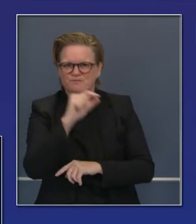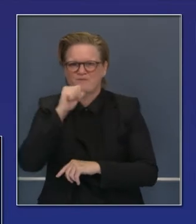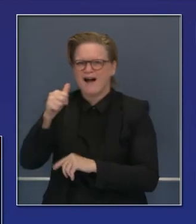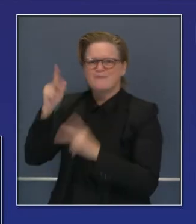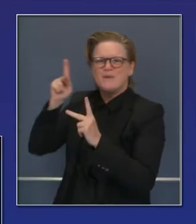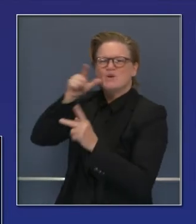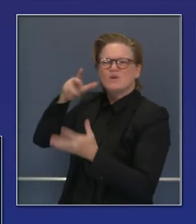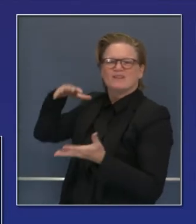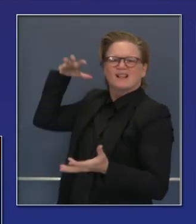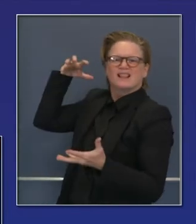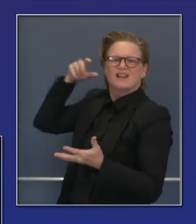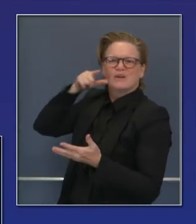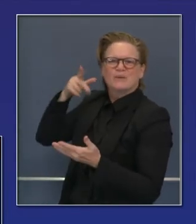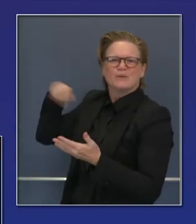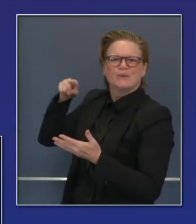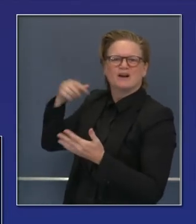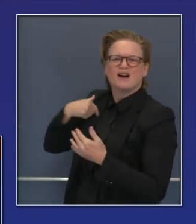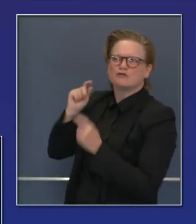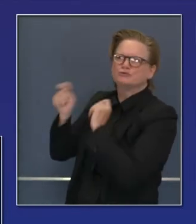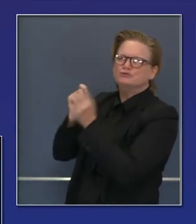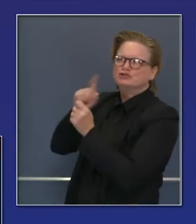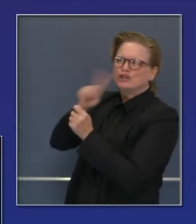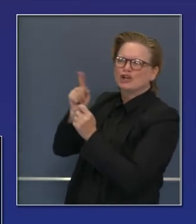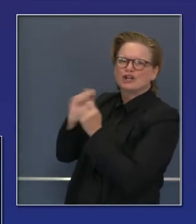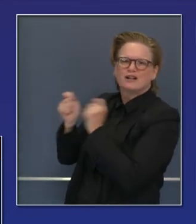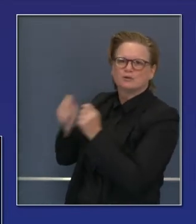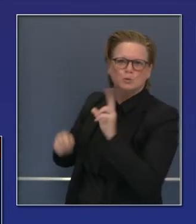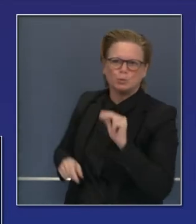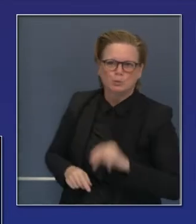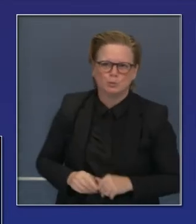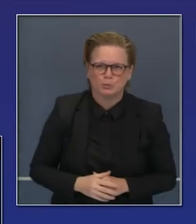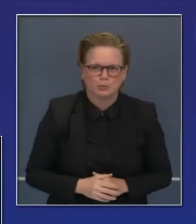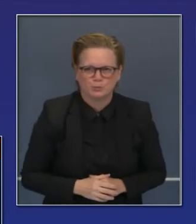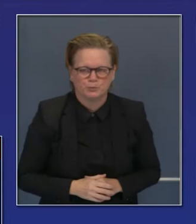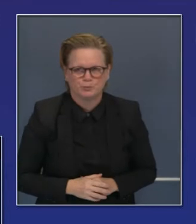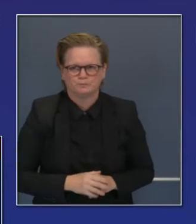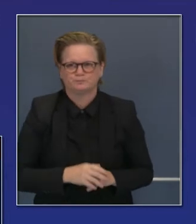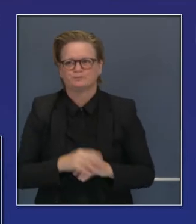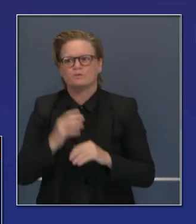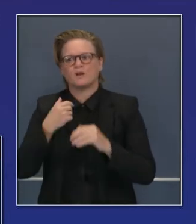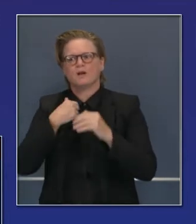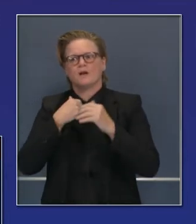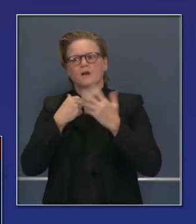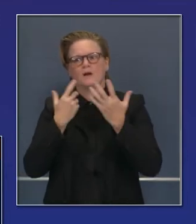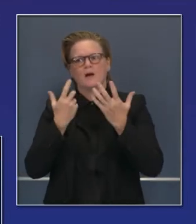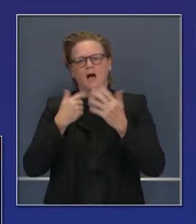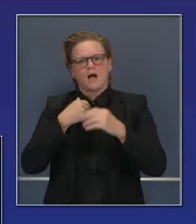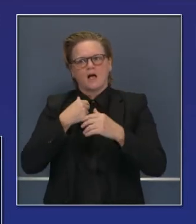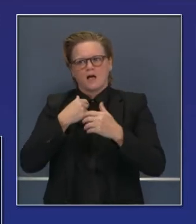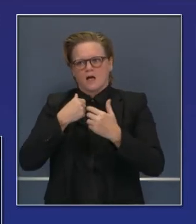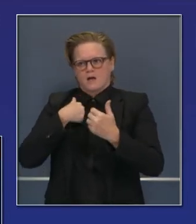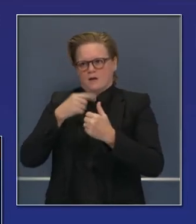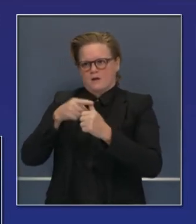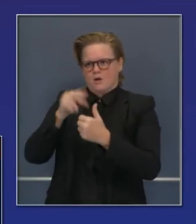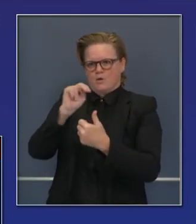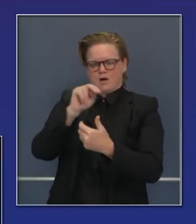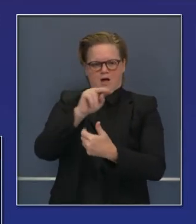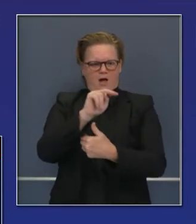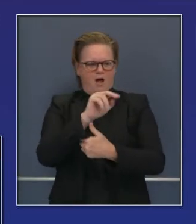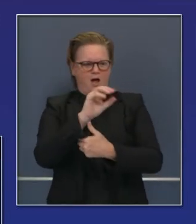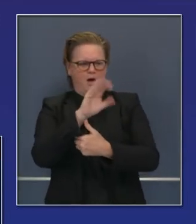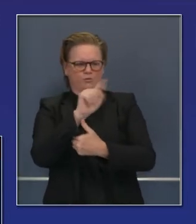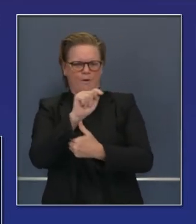y primeros socorristas. Quiero terminar, y esta es una forma curiosa de terminar, en octubre, noviembre, diciembre,